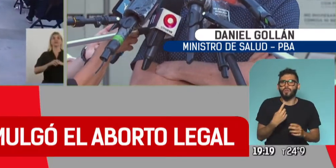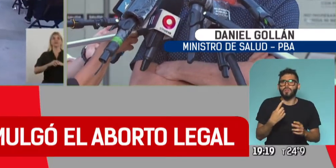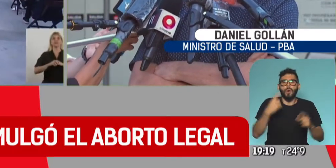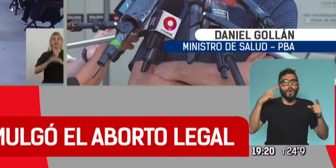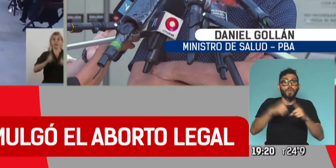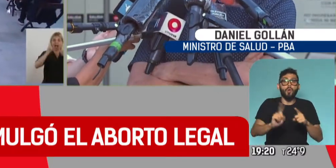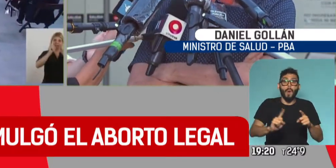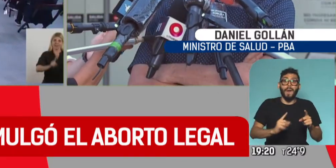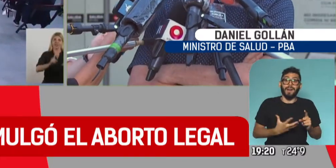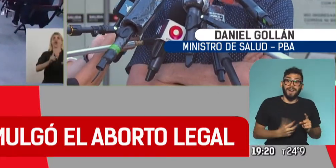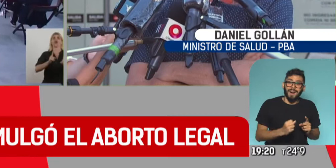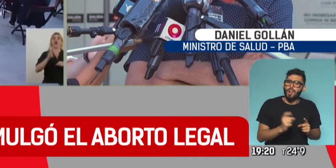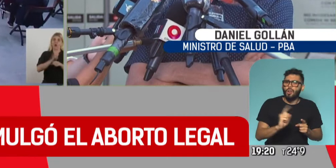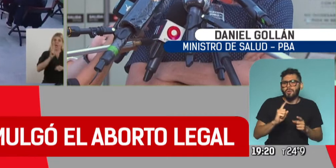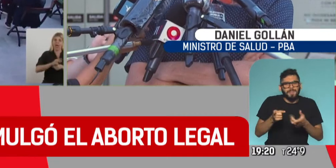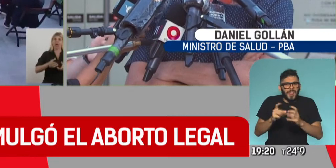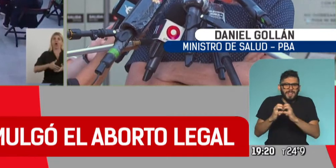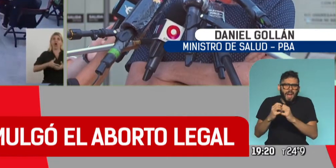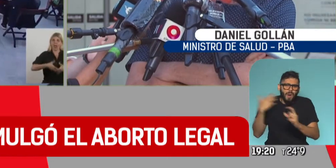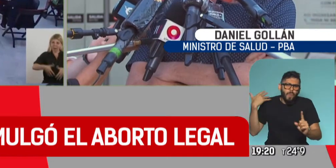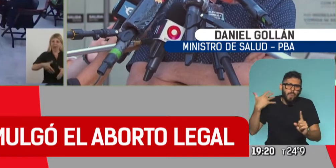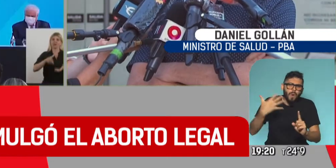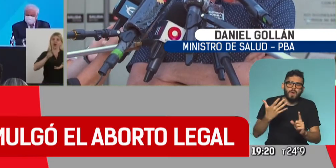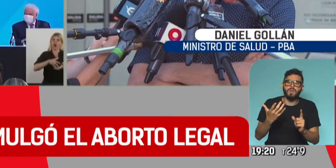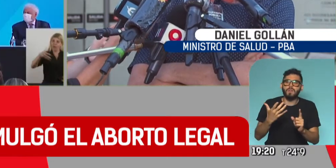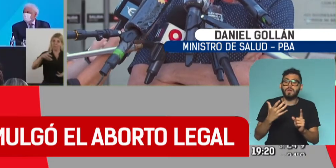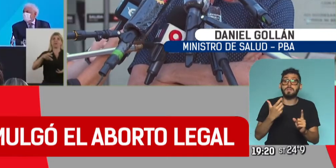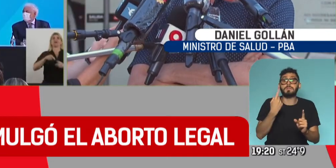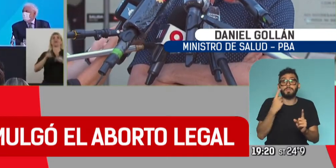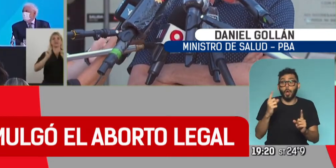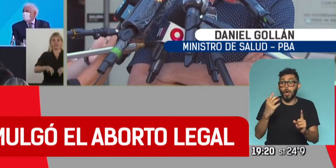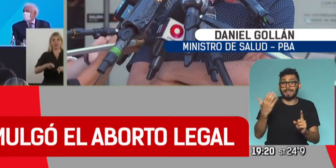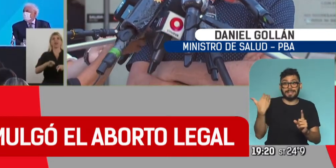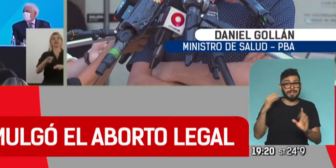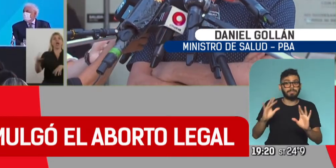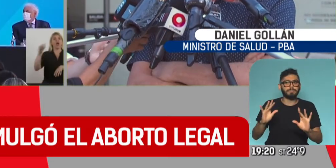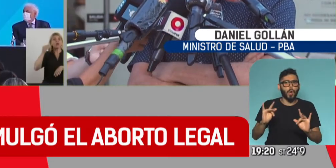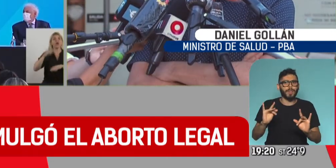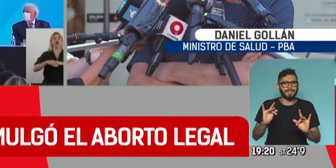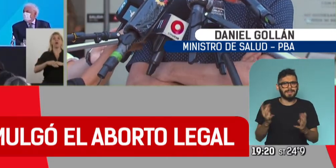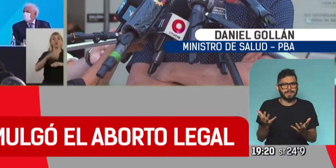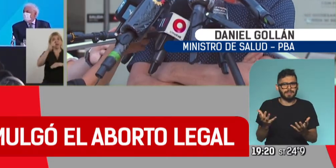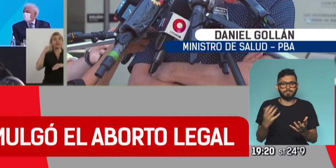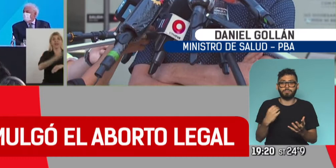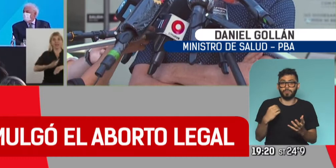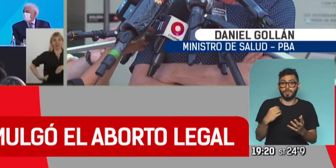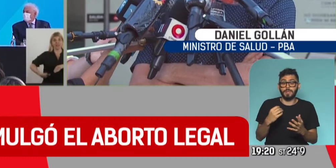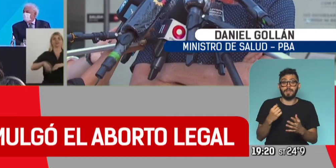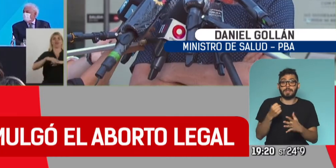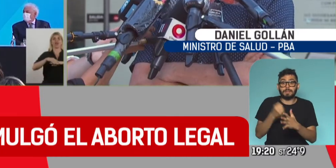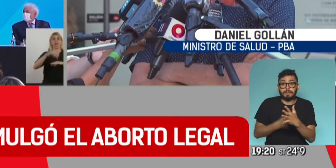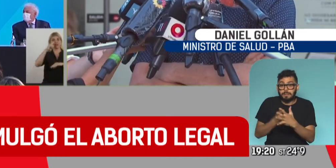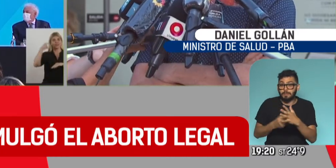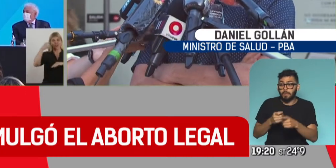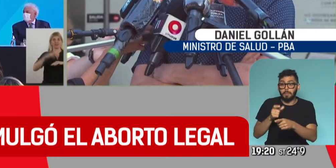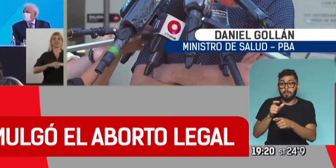claramente, se debateó todo el tiempo. Ahora es muy difícil, se hacía muy difícil, cuando también teníamos que pelear contra aquellos que no